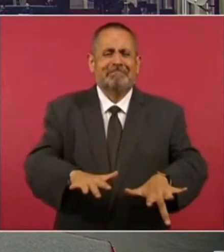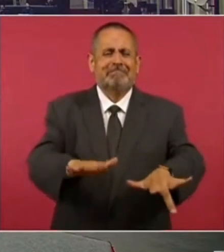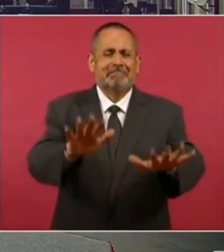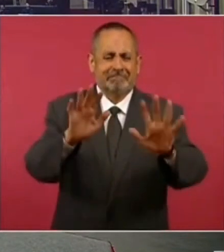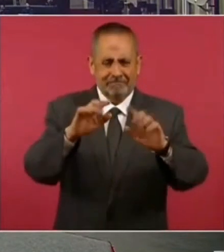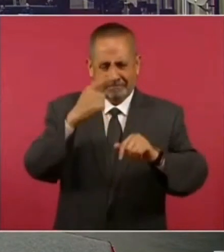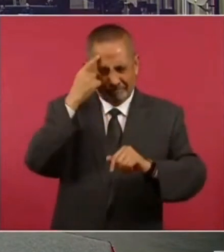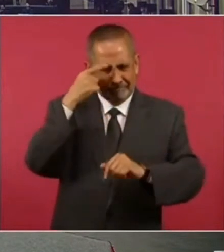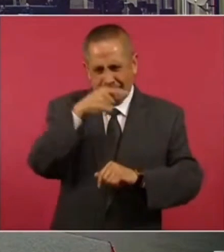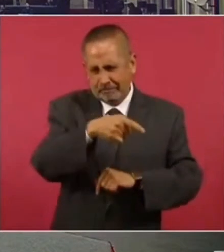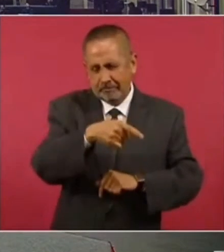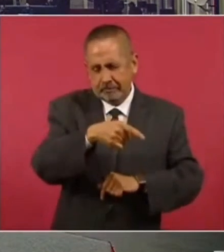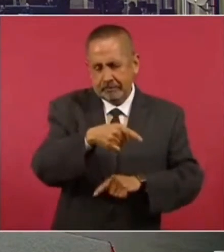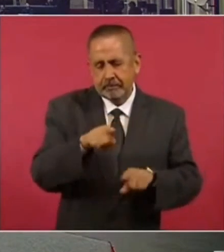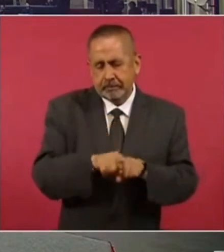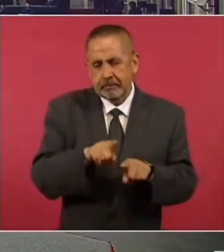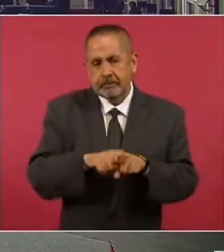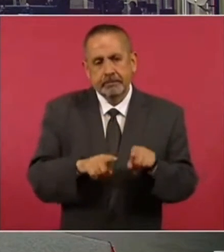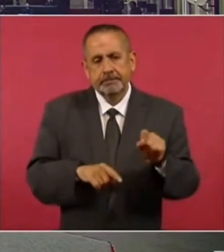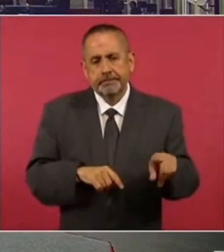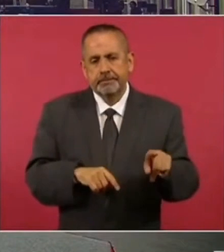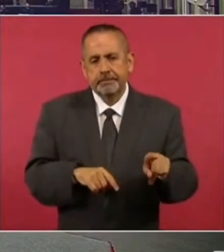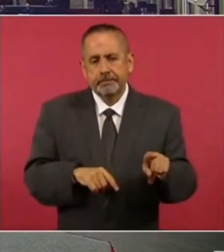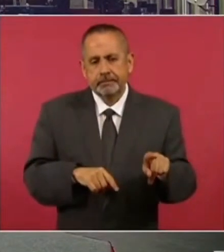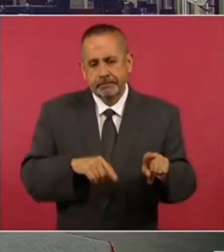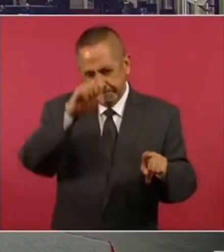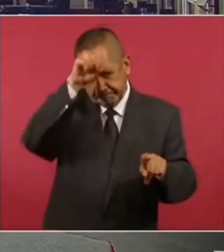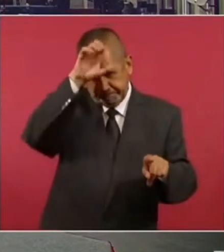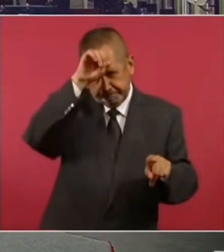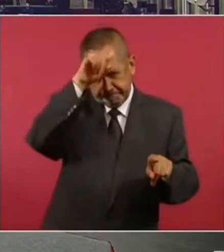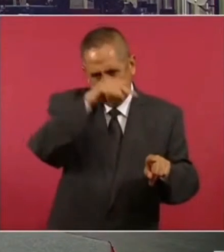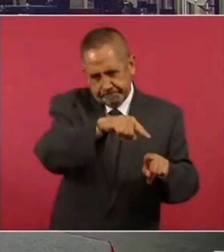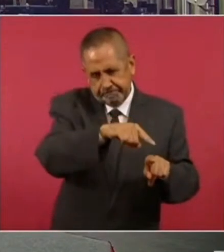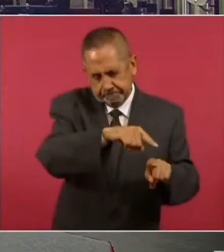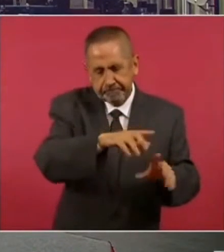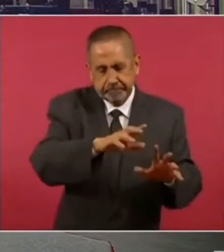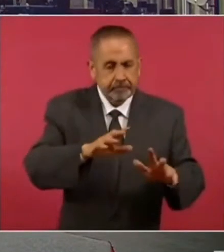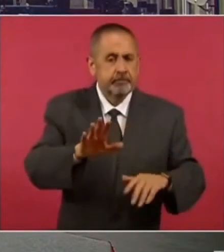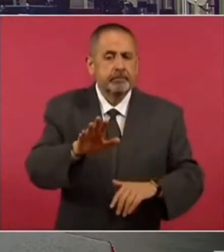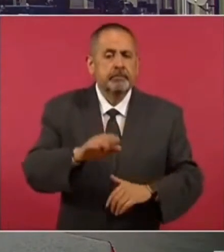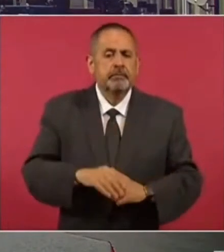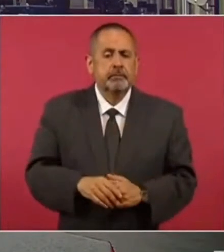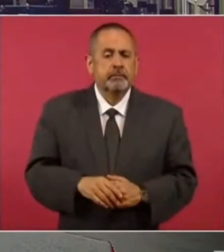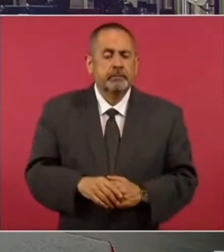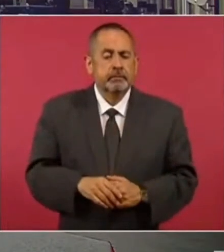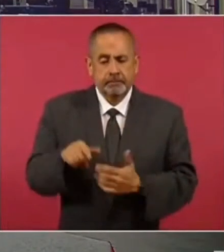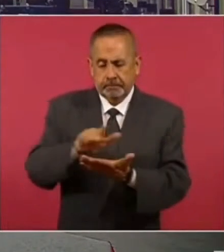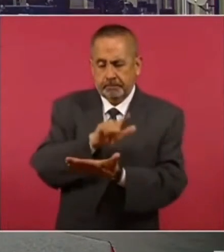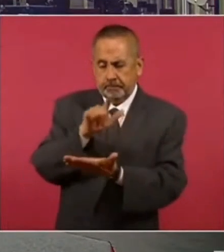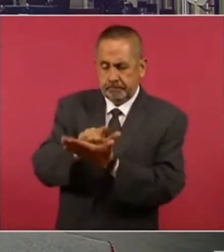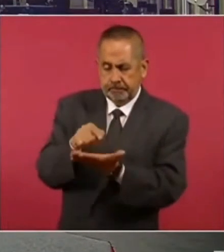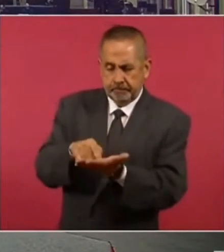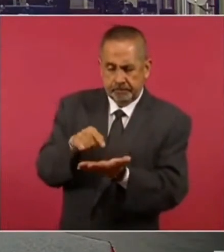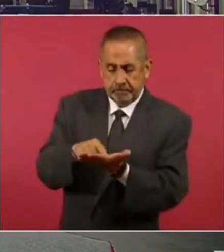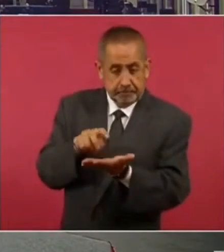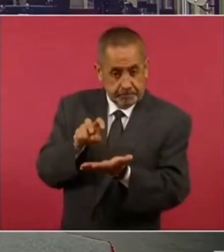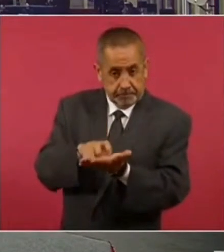contaminó el río por lo de la mina, ¿qué viene en la reforma